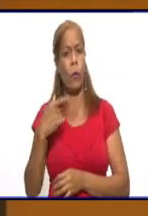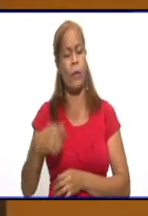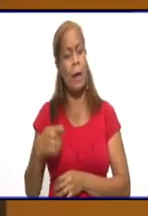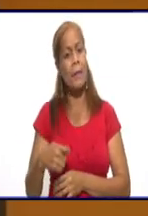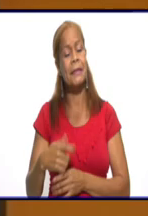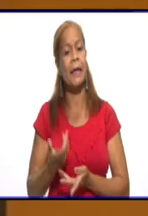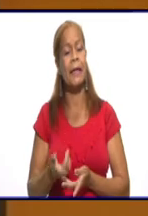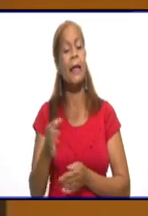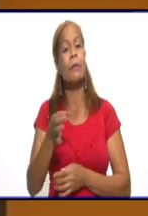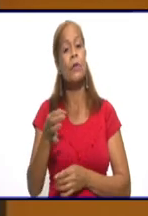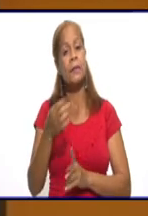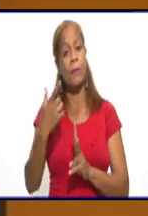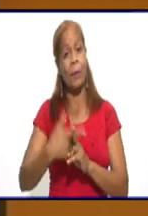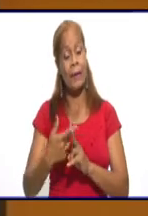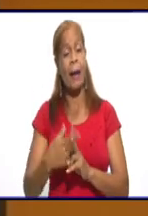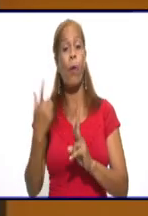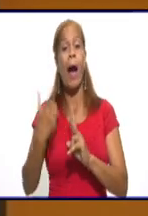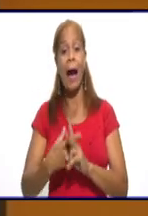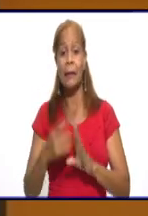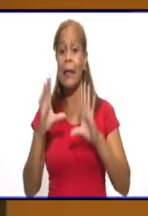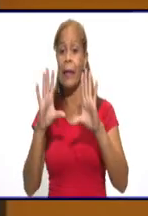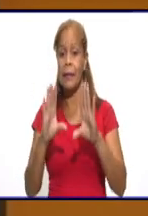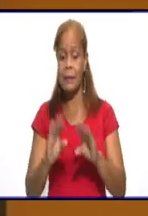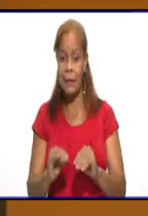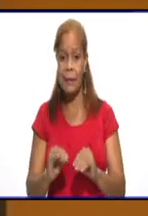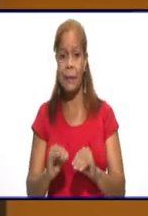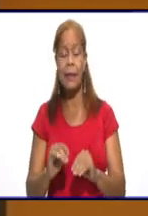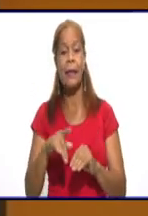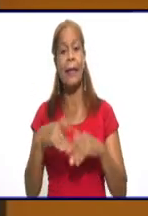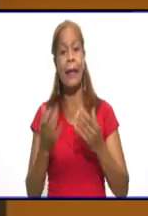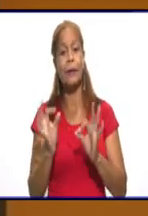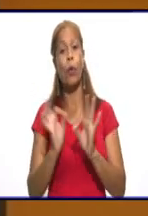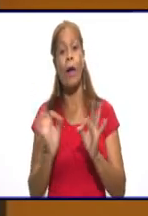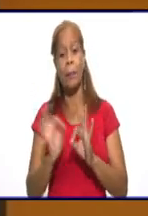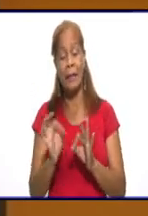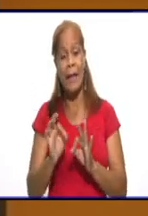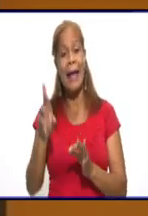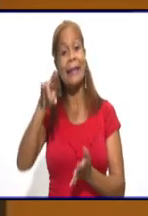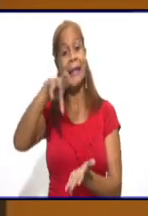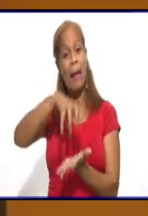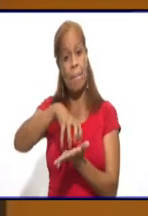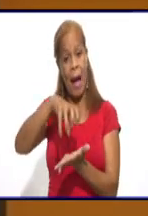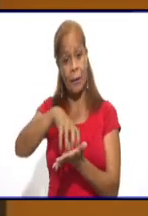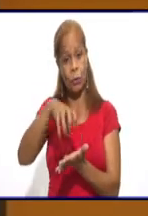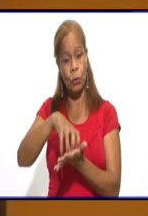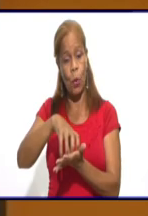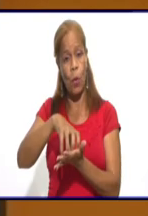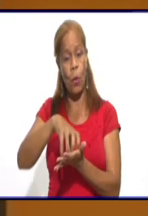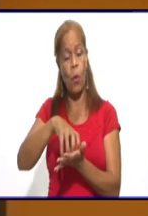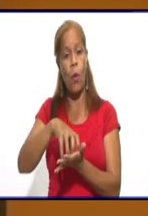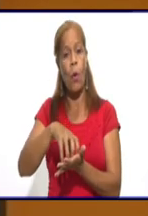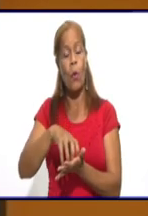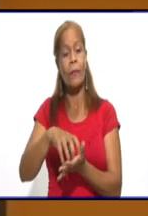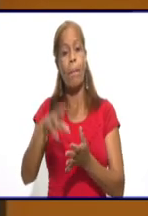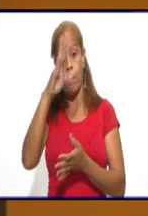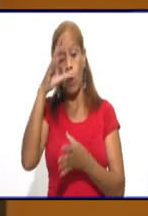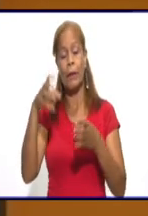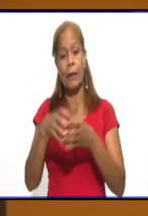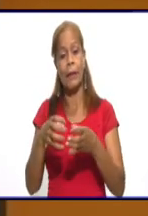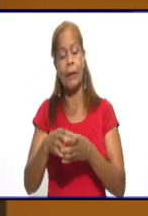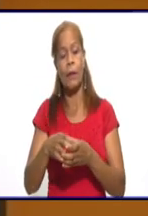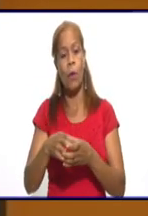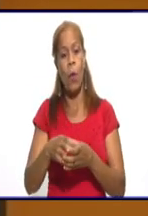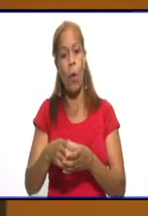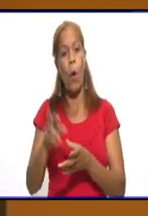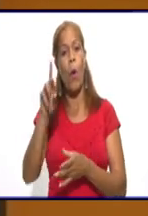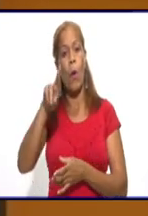municipio de Bayamo. Hay que decir que sigue siendo el área del René Vallejo con 109 casos confirmados en los últimos 15 días y tasa